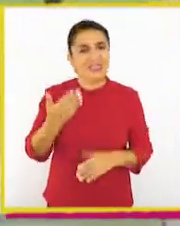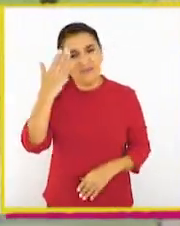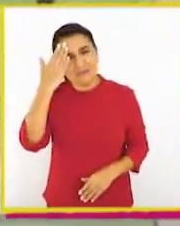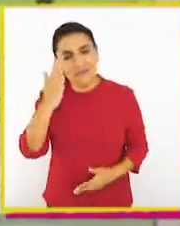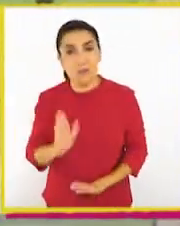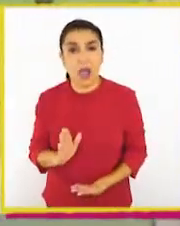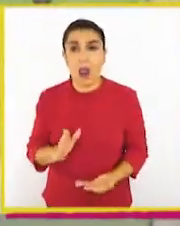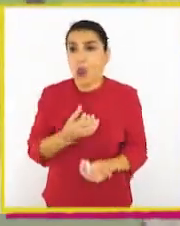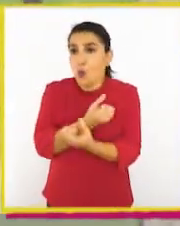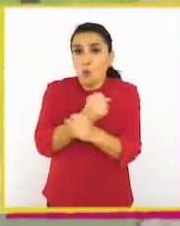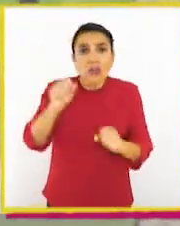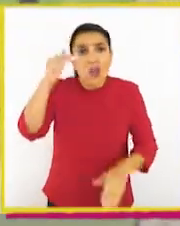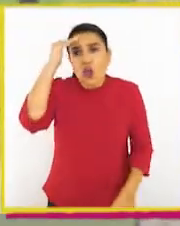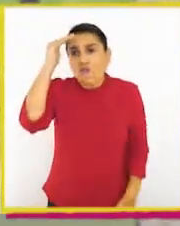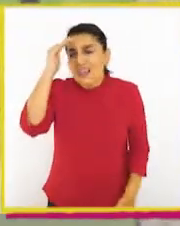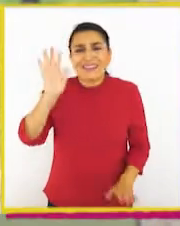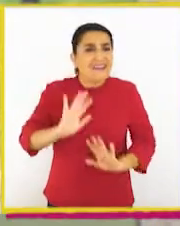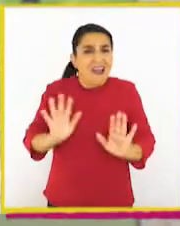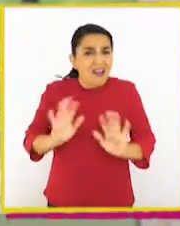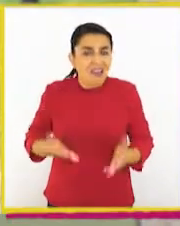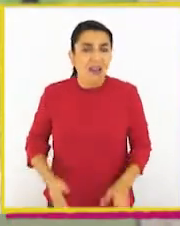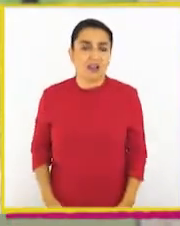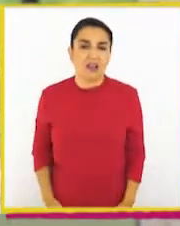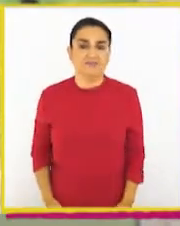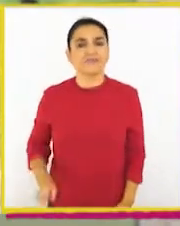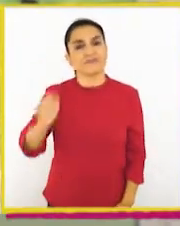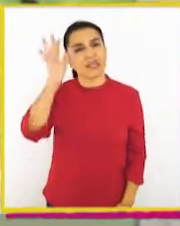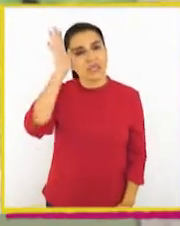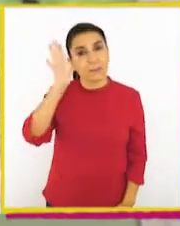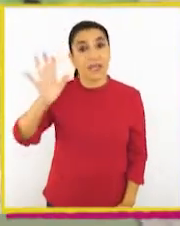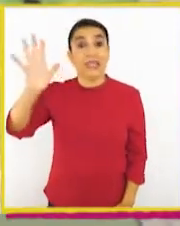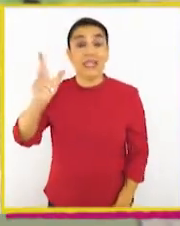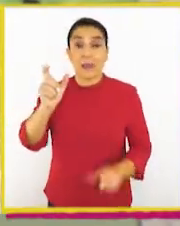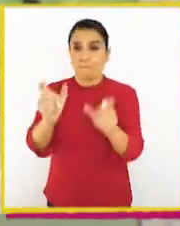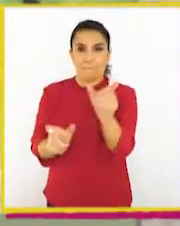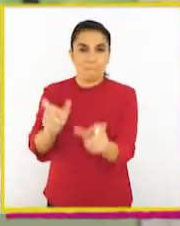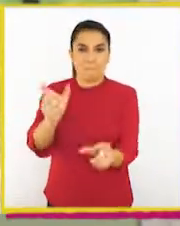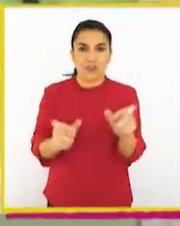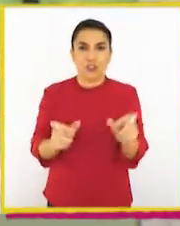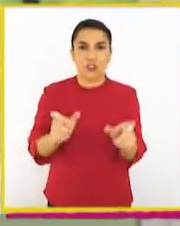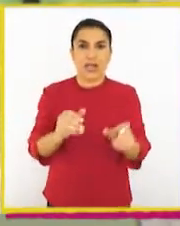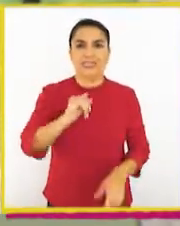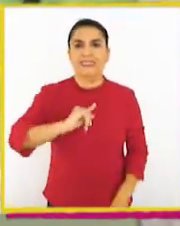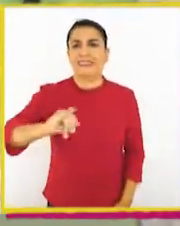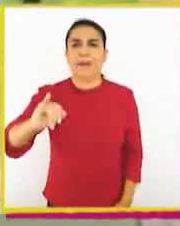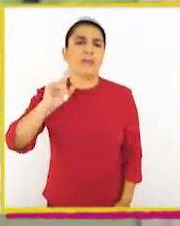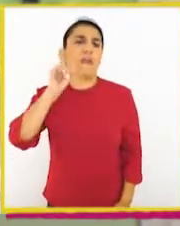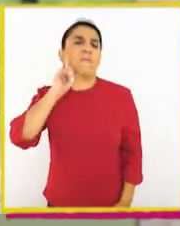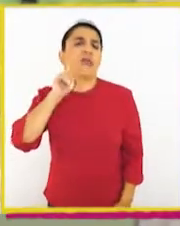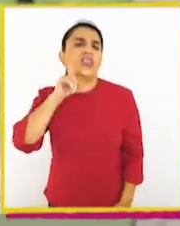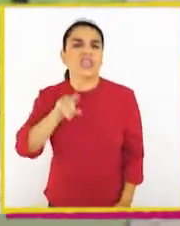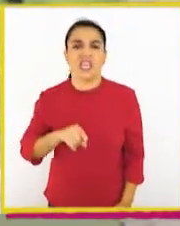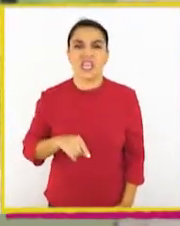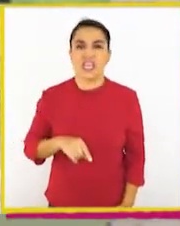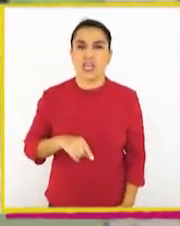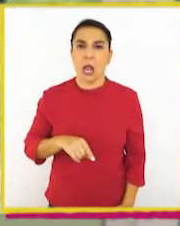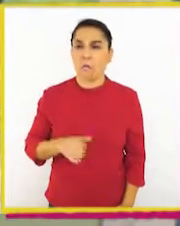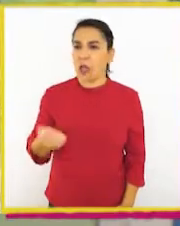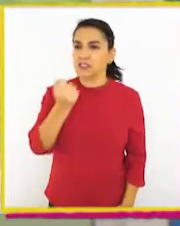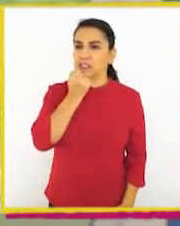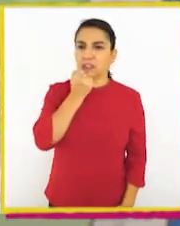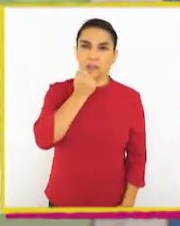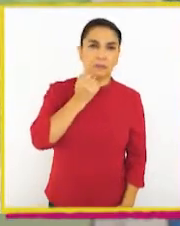terrible. No podríamos confiar en nadie. Imaginen que las personas siempre mintieran. Que no